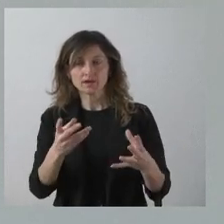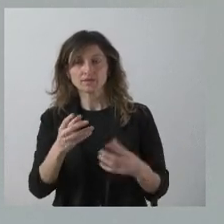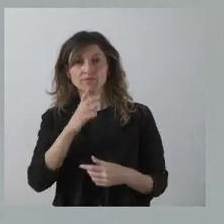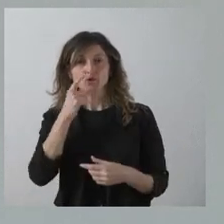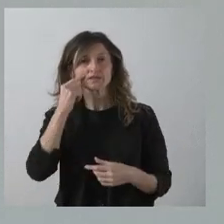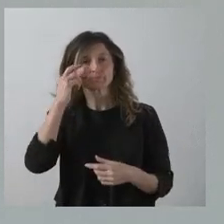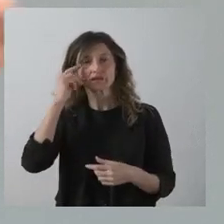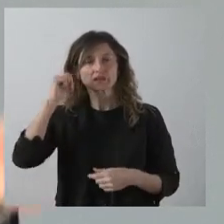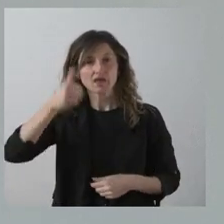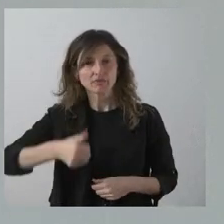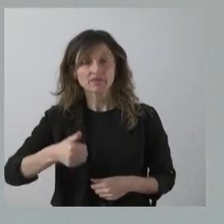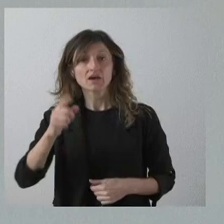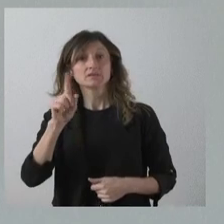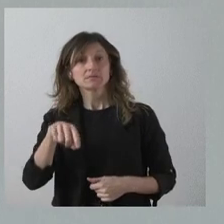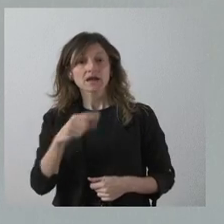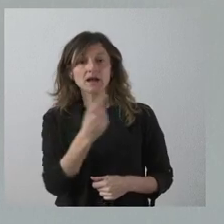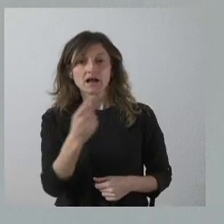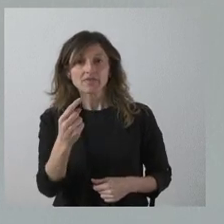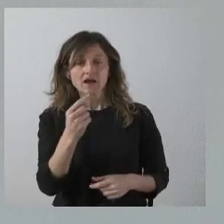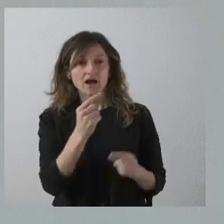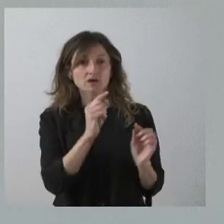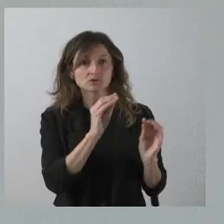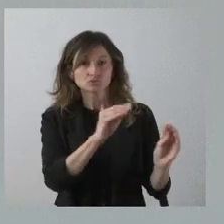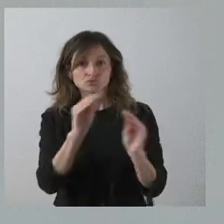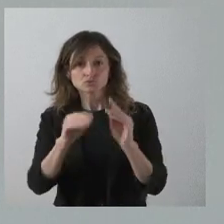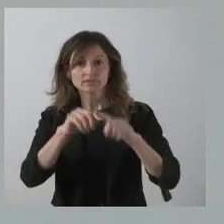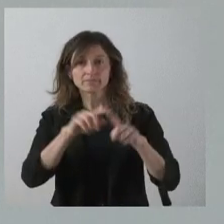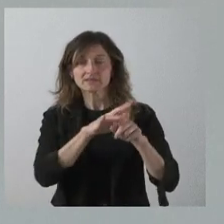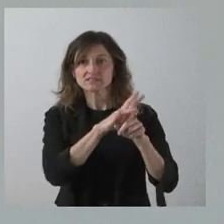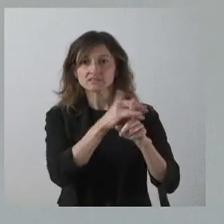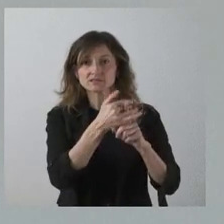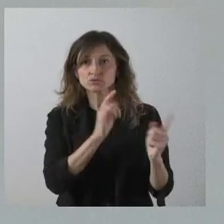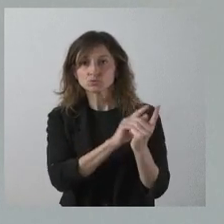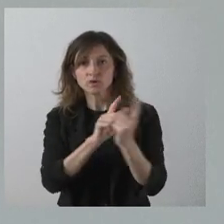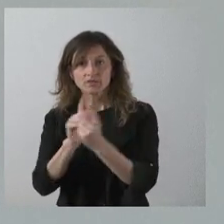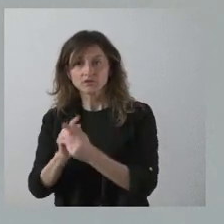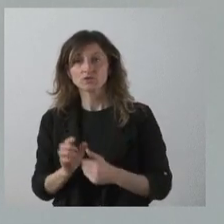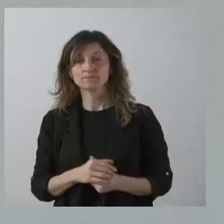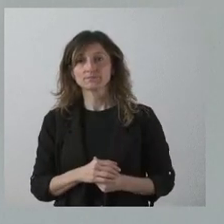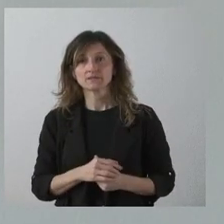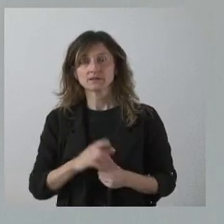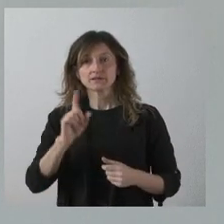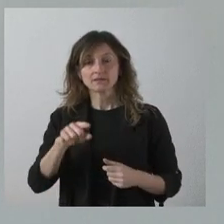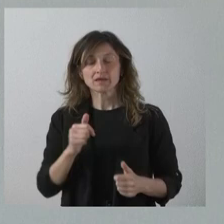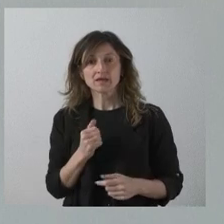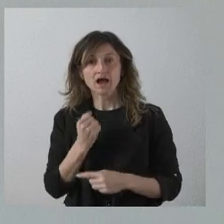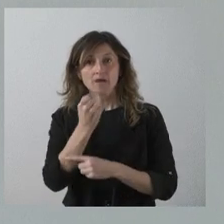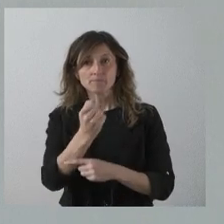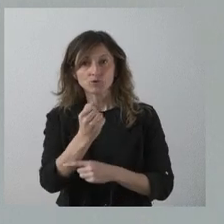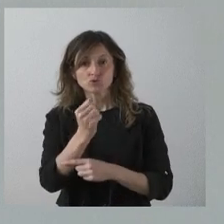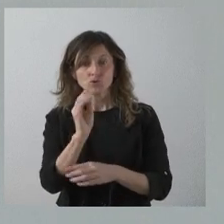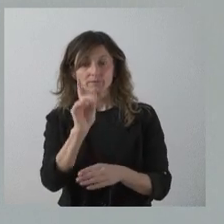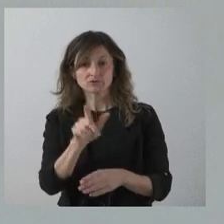experiencia y que van permitiendo tratar cada uno de los casos en función de las circunstancias. Esto no impide tampoco el apoyo de los cuidadores, que sabemos que pasan muchas